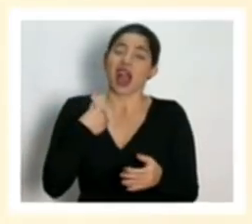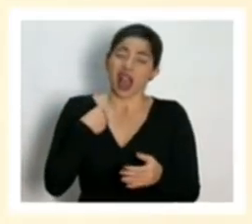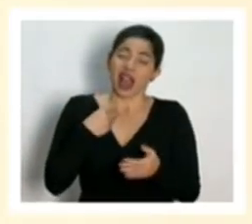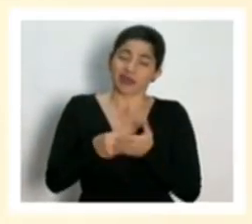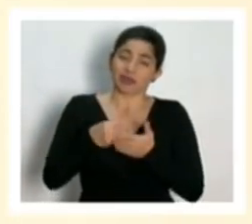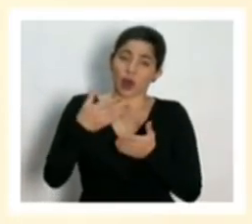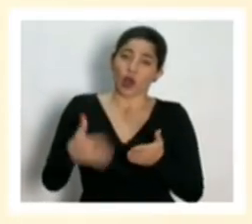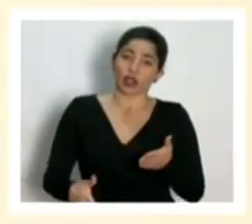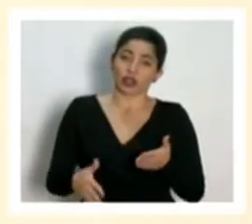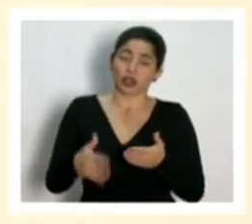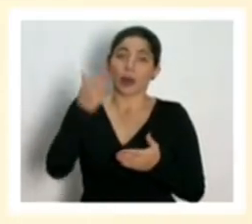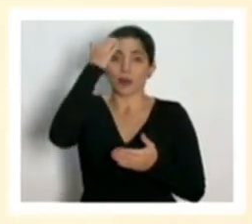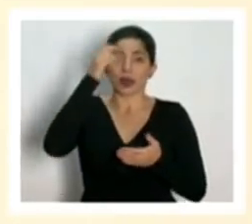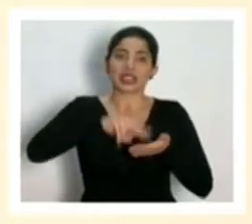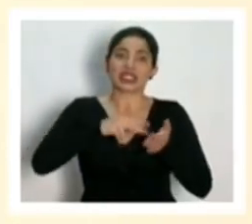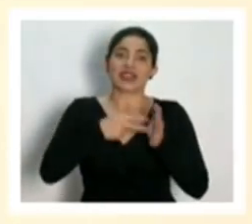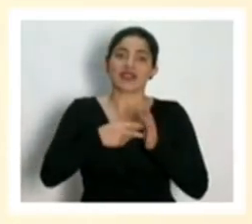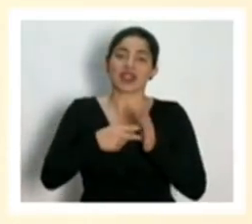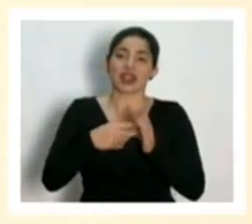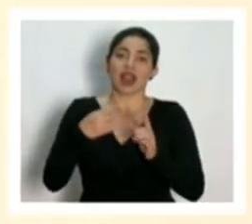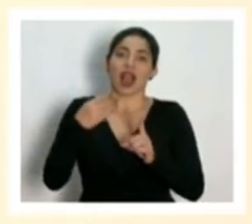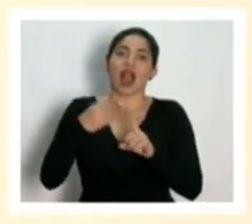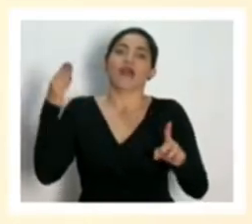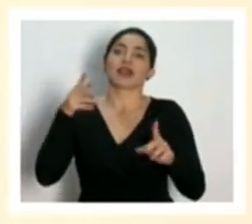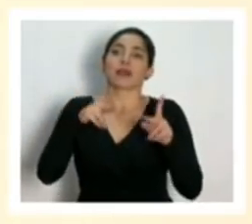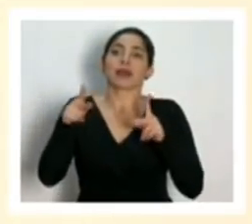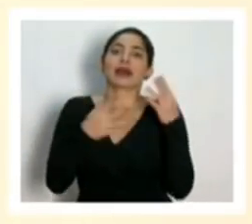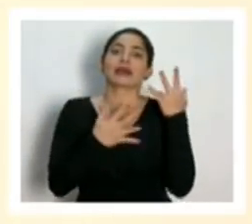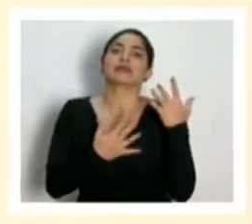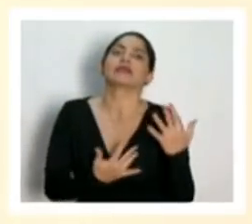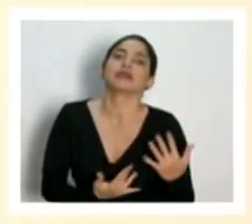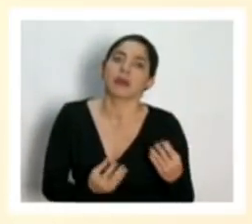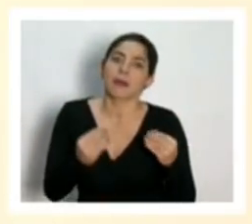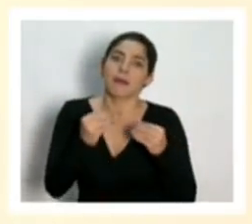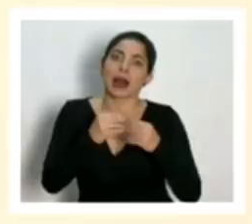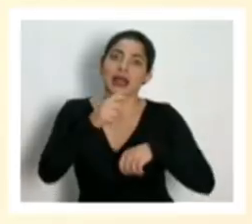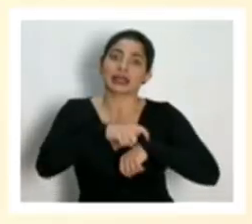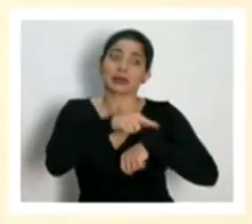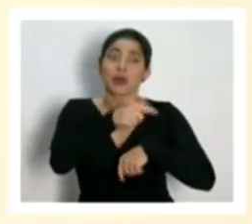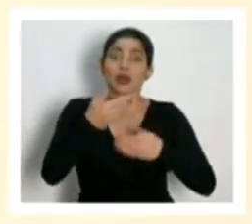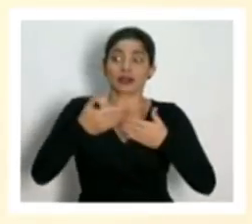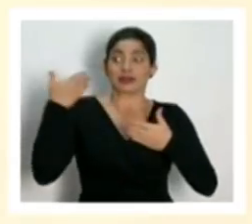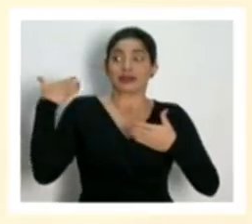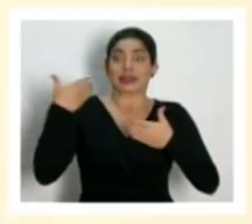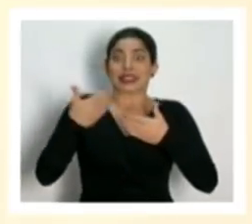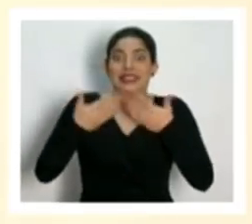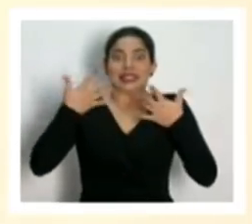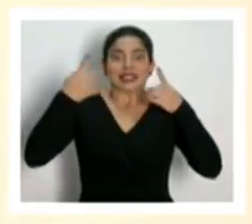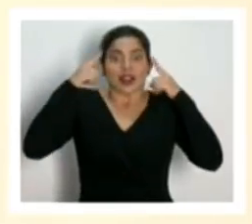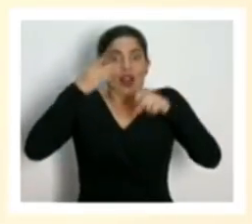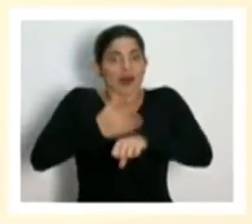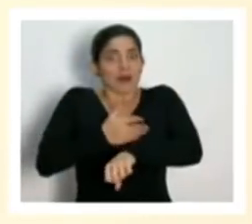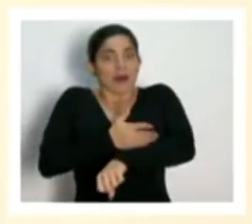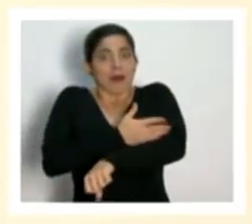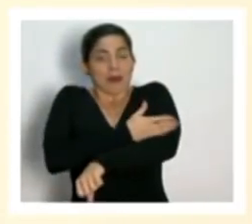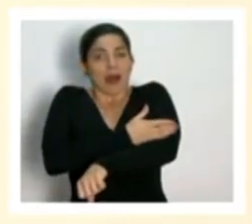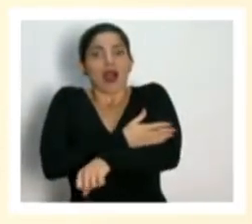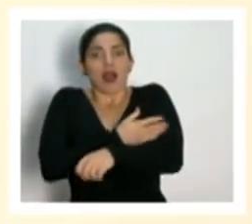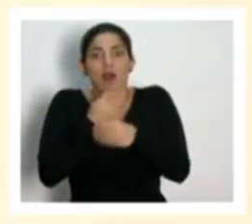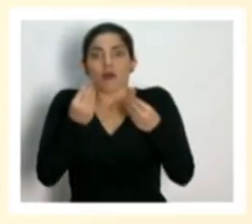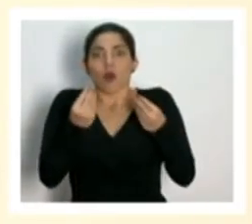porque vamos a desmejorar los tiempos de espera. Un área donde habíamos hecho un enorme avance y progreso en